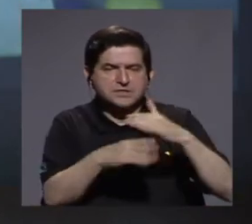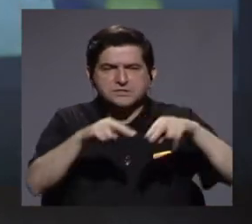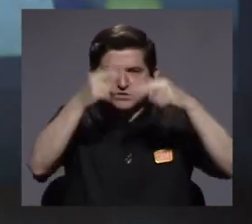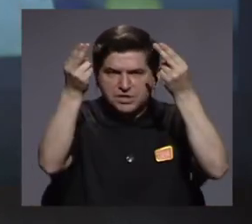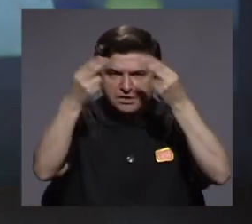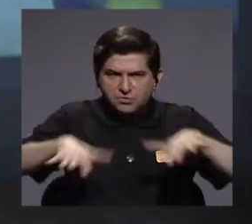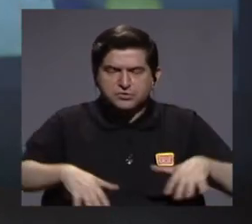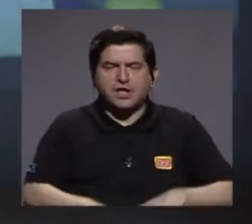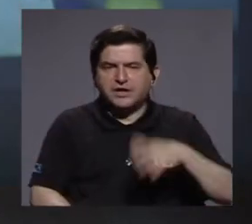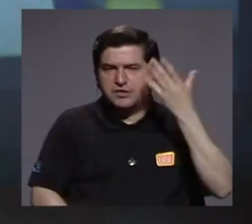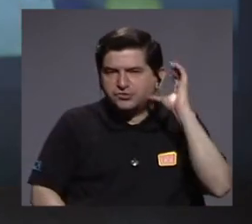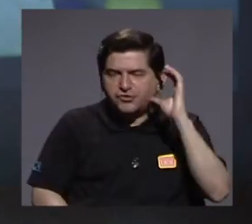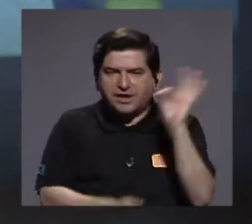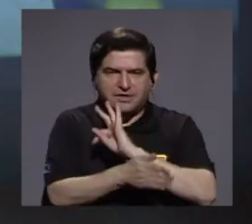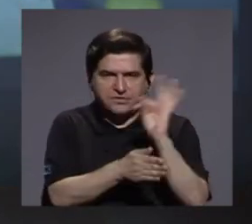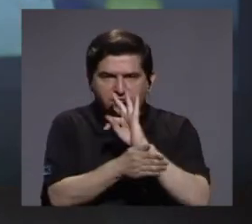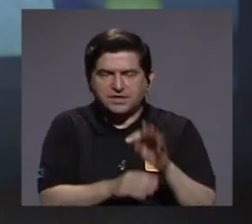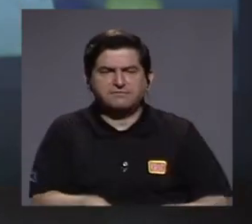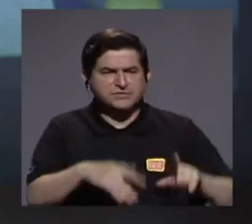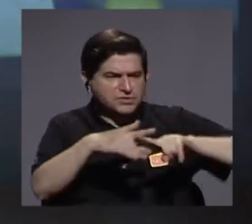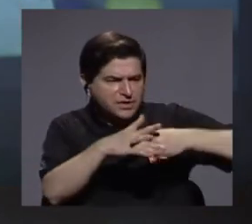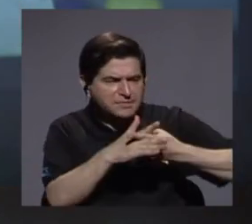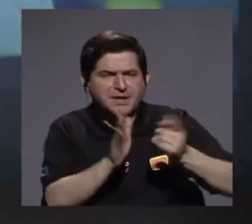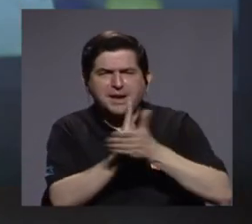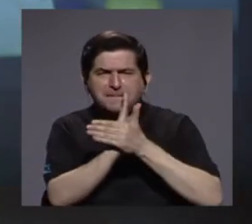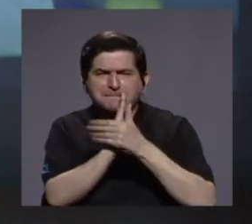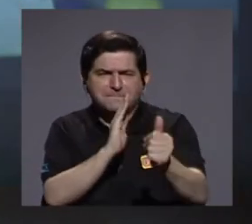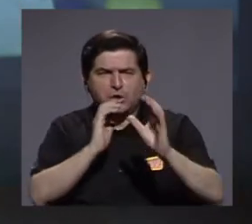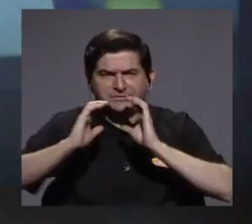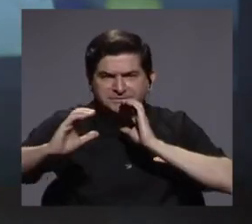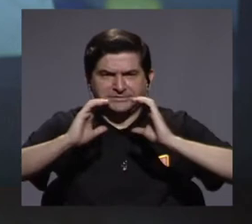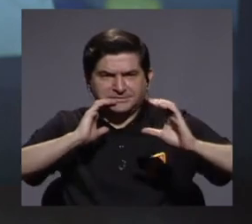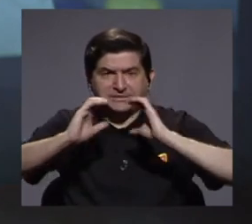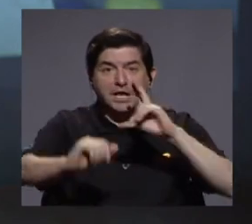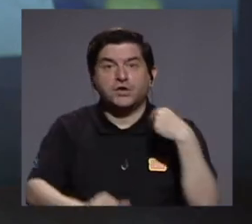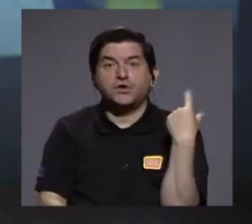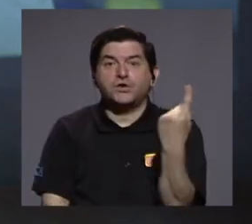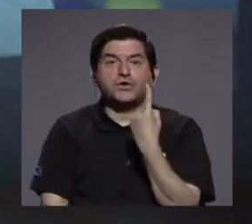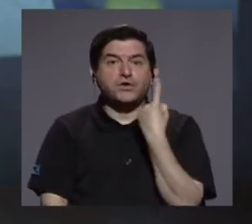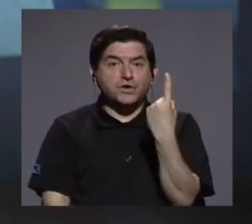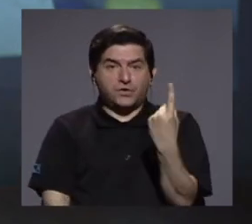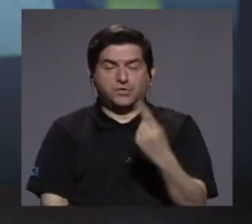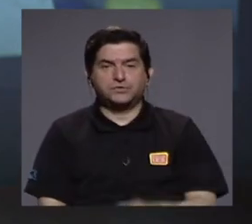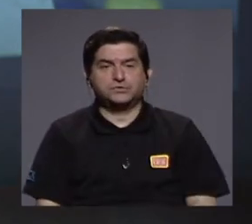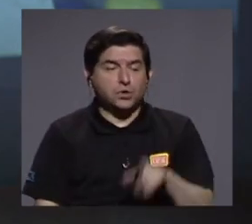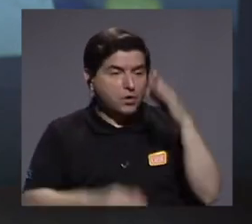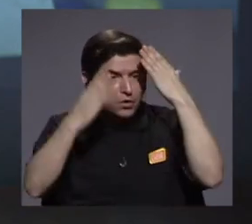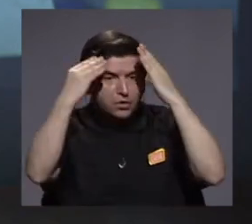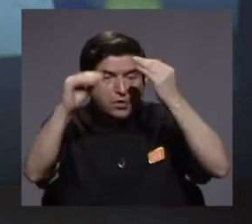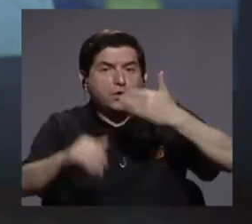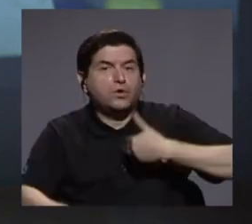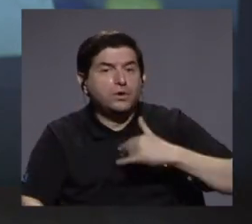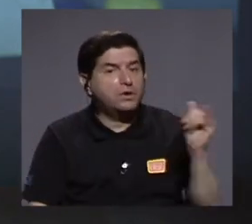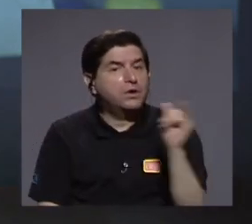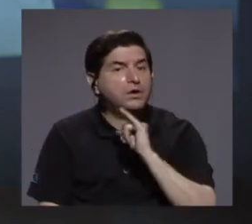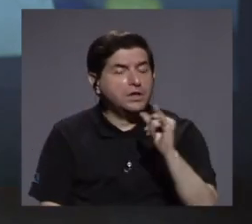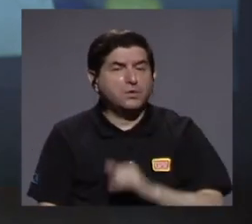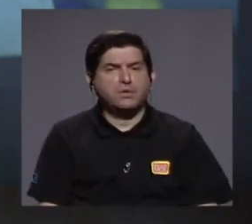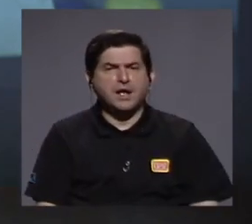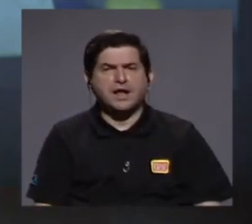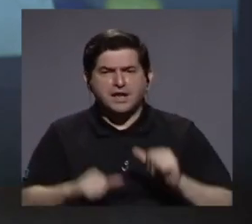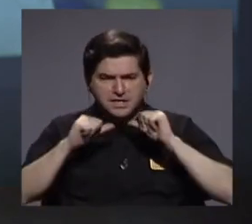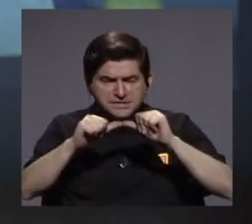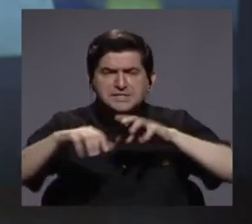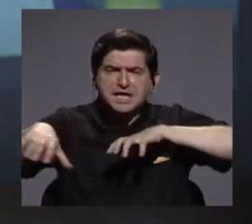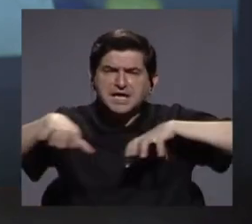la radio, la televisión, cómo pudieron empezar a potenciar esa comunicación no solamente para poder estar informados sino también para poder